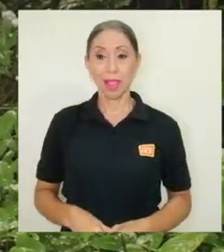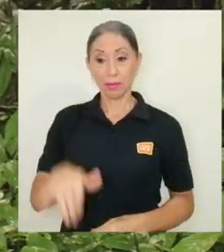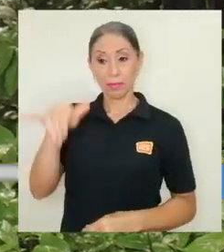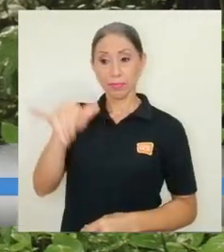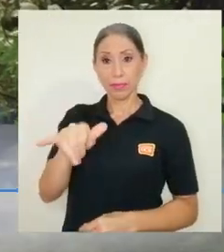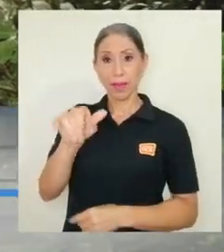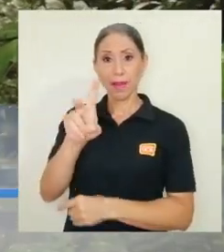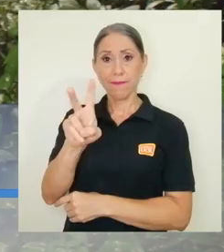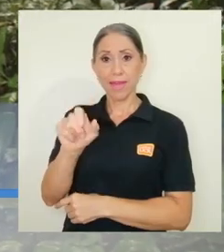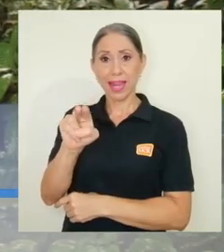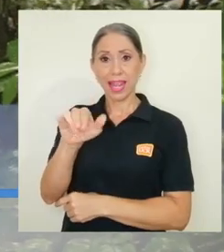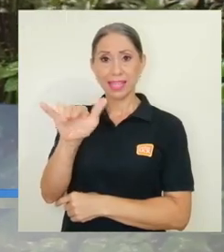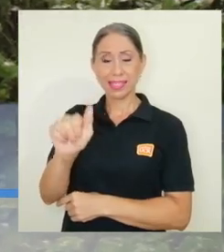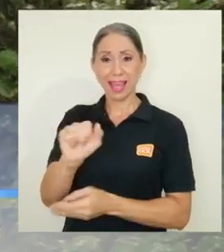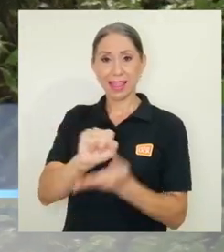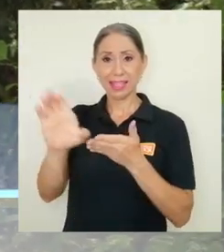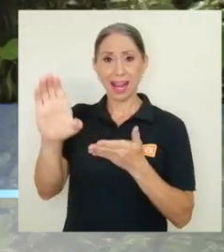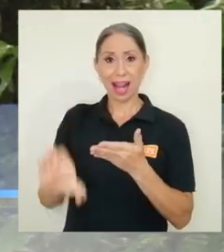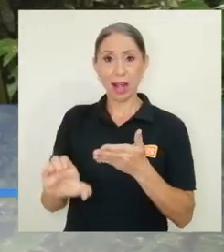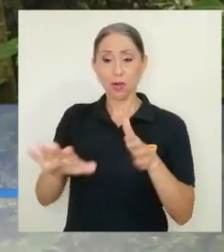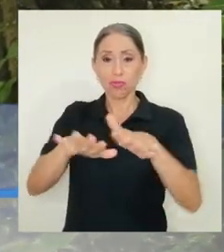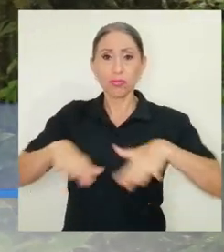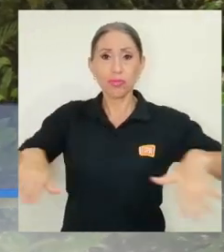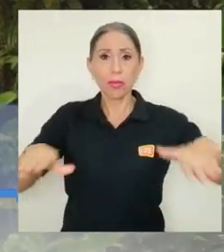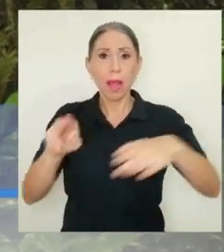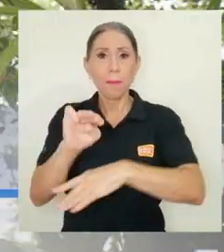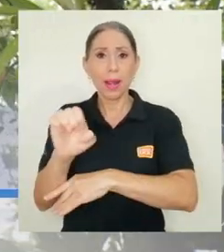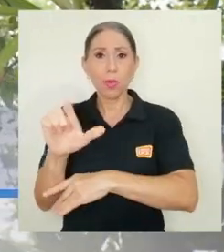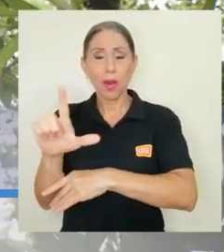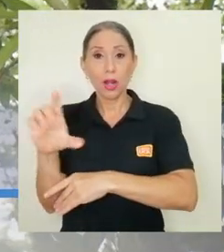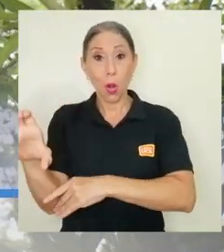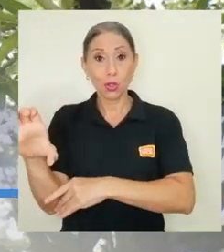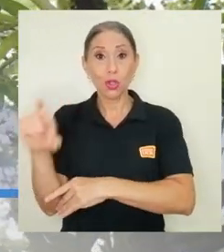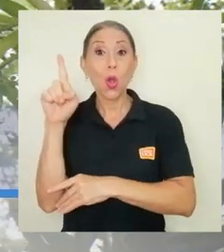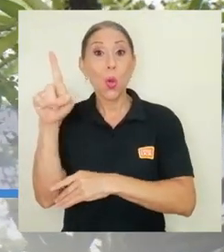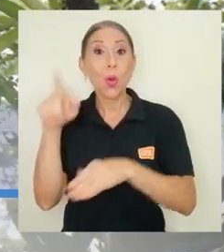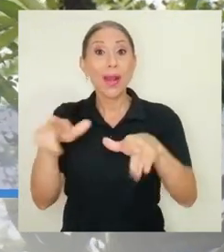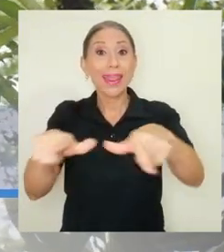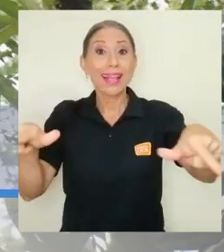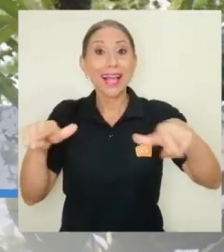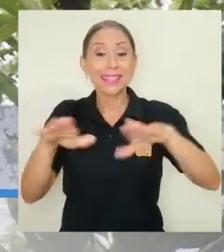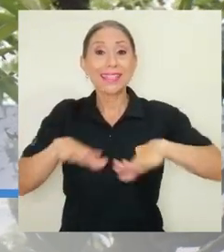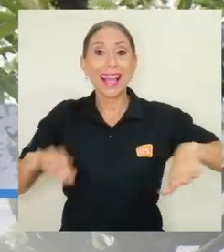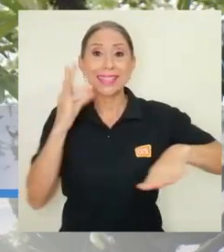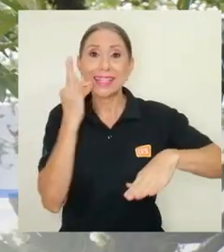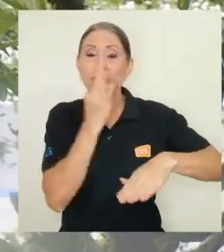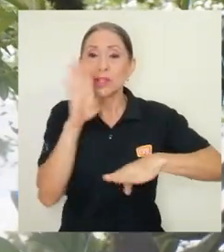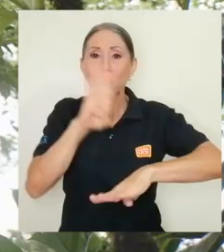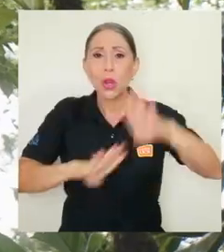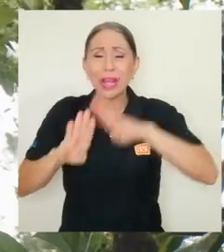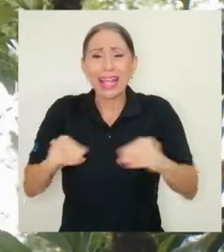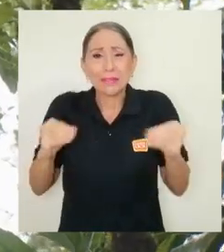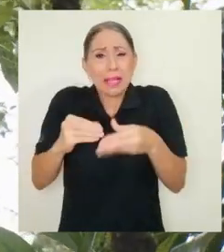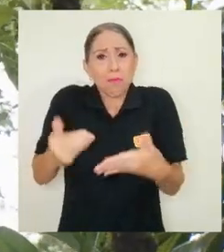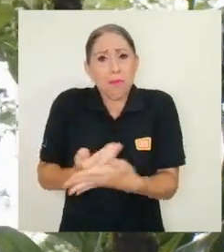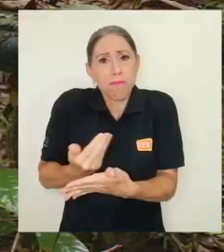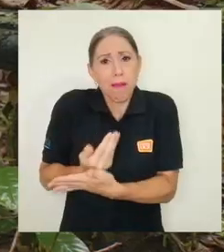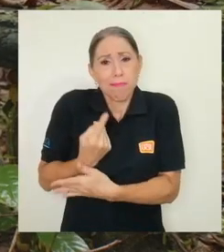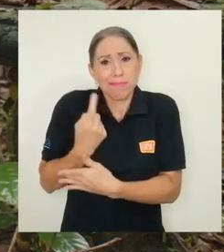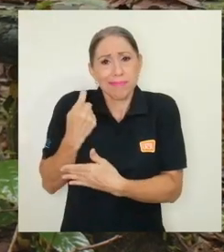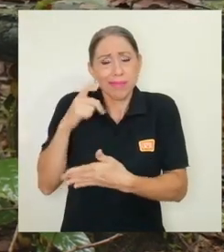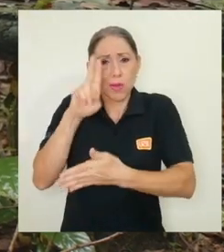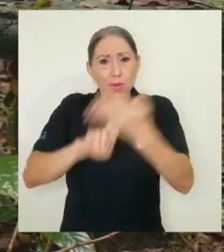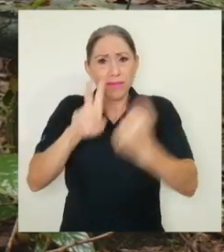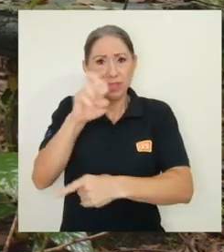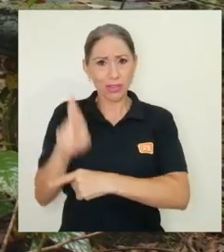ubicada en venecia de san carlos la reserva manuel cos es una de las estaciones biológicas más recientes de la universidad de costa